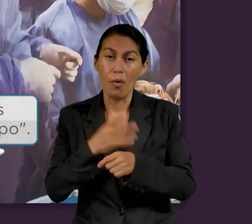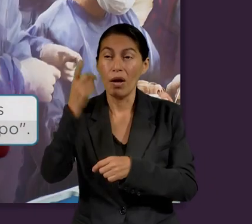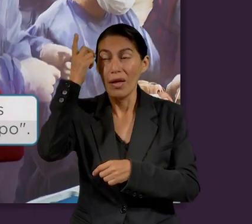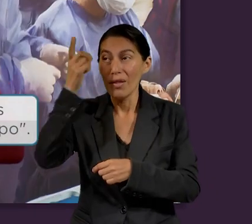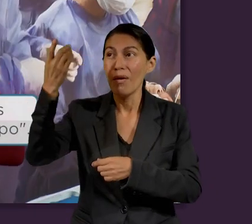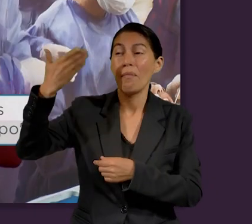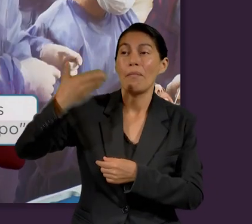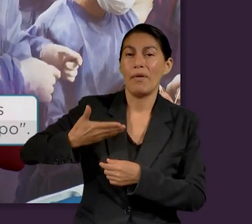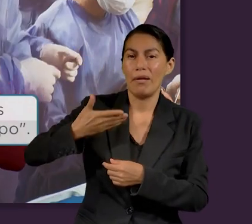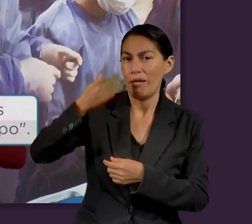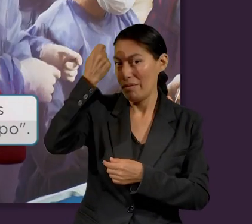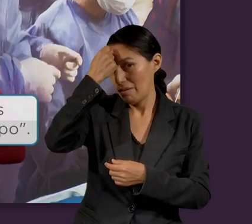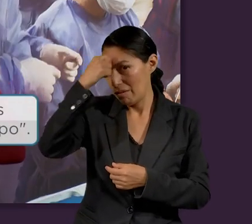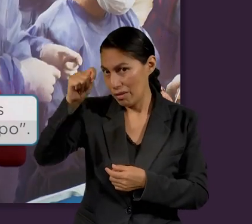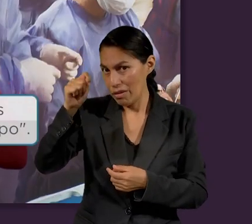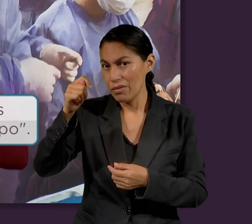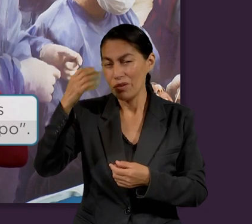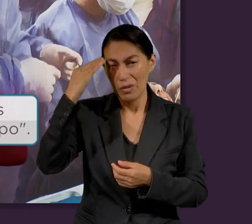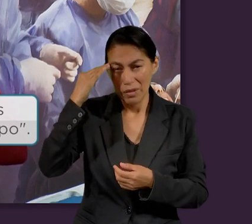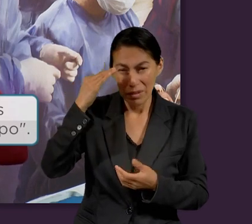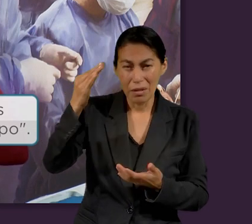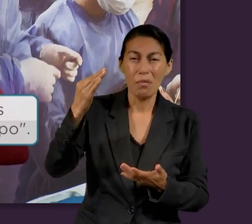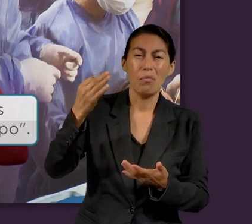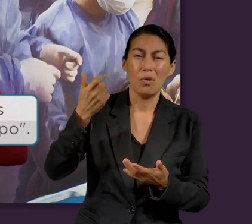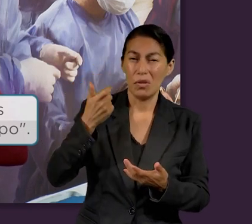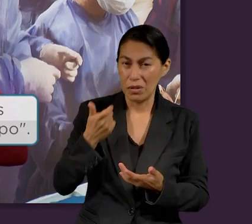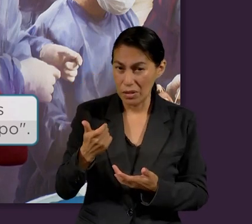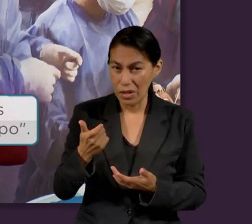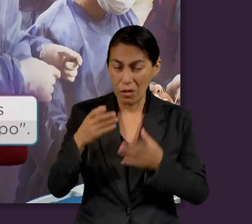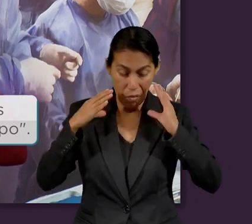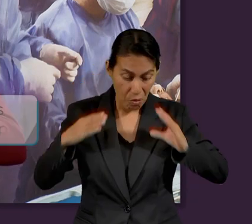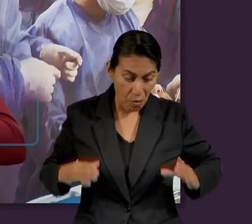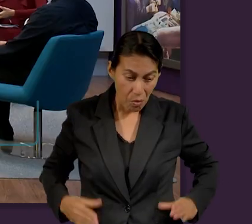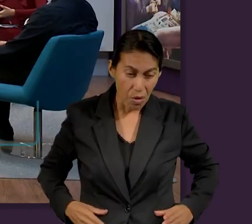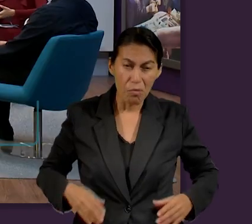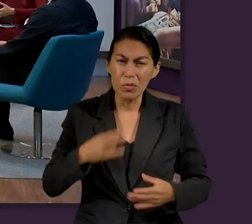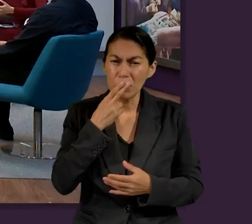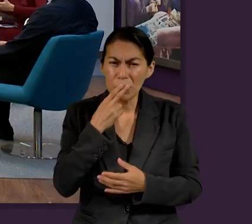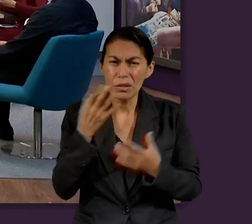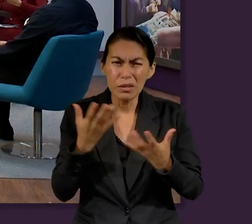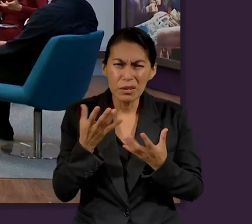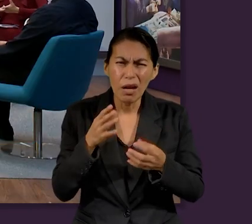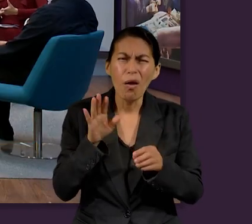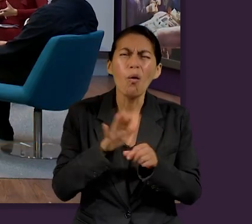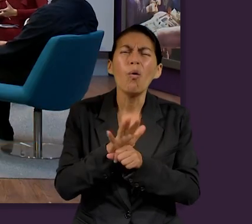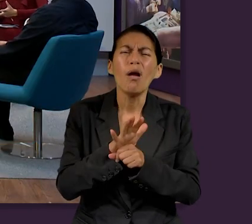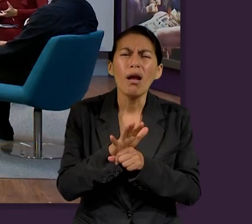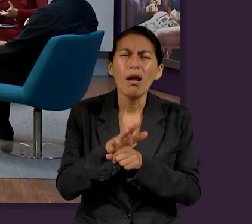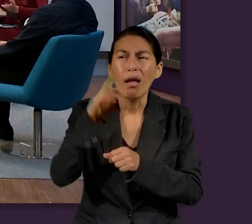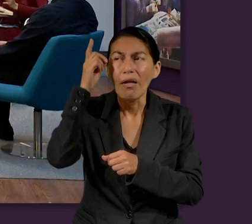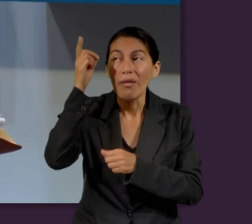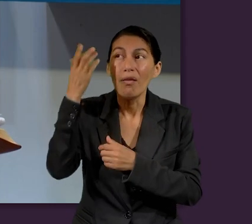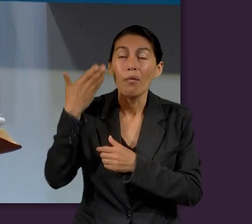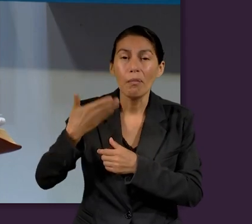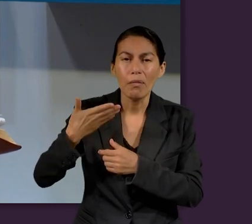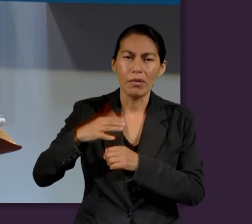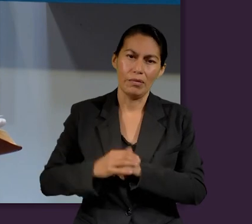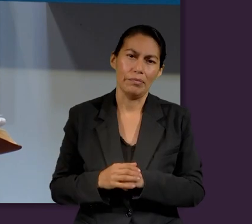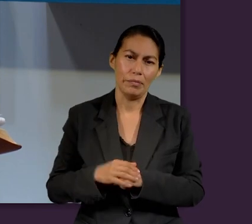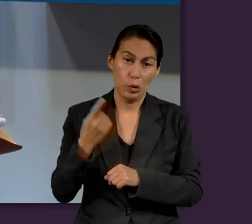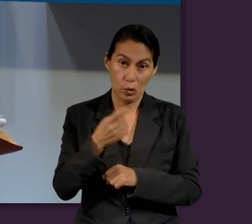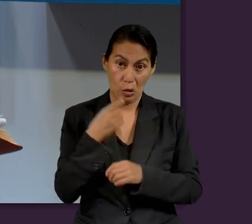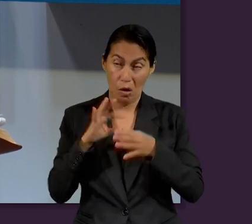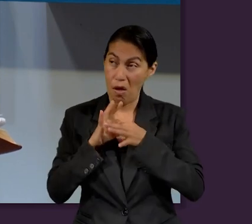nos va a pedir cuentas tanto de nuestros talentos, tanto como de nuestro tiempo, de nuestro dinero, de nuestro cuerpo. Entonces, es una fidelidad completa.